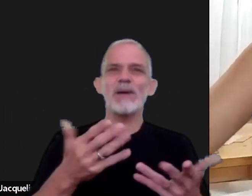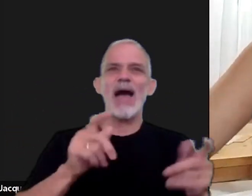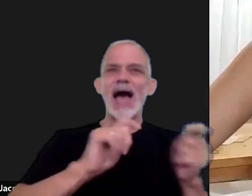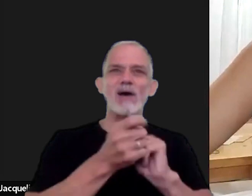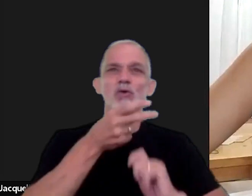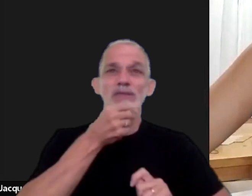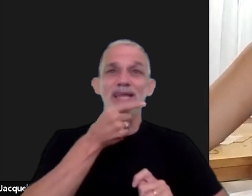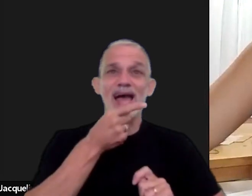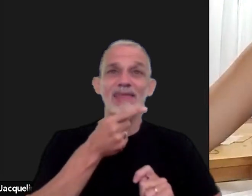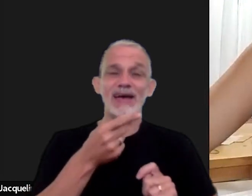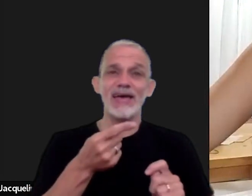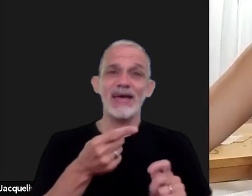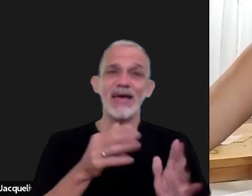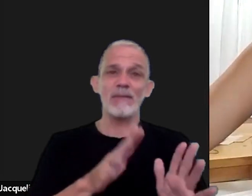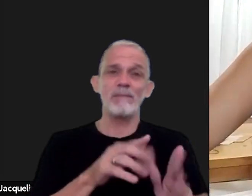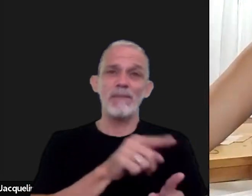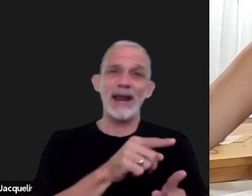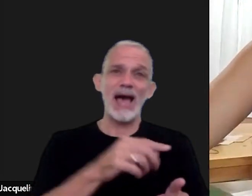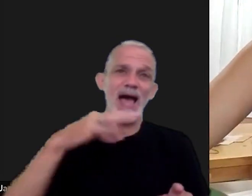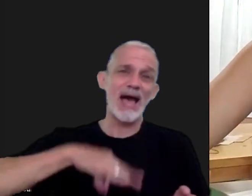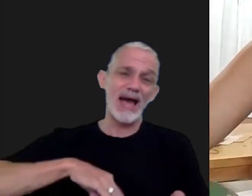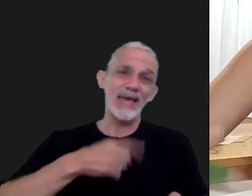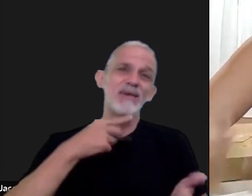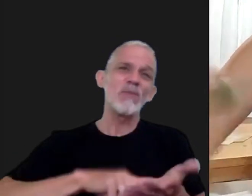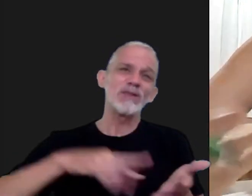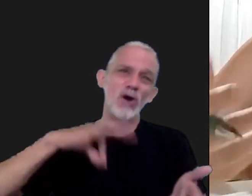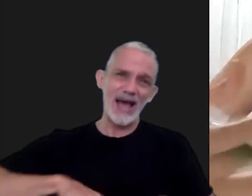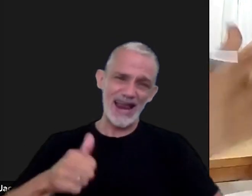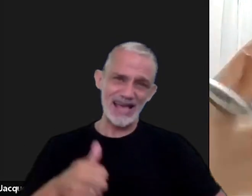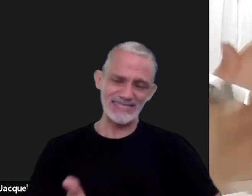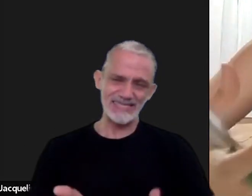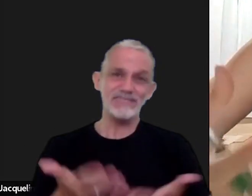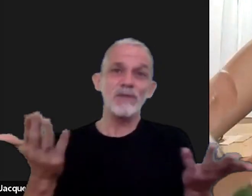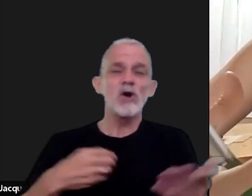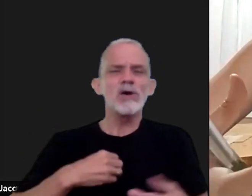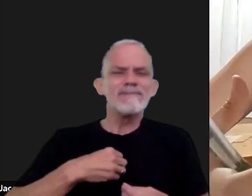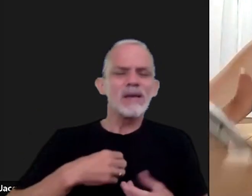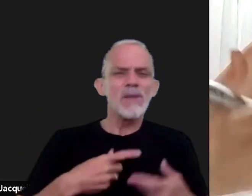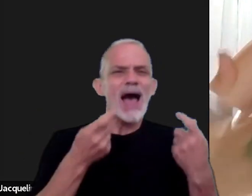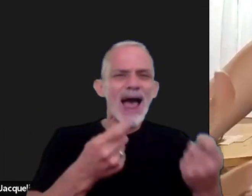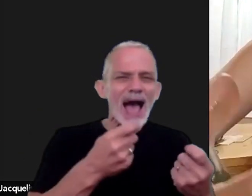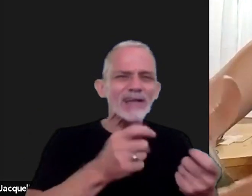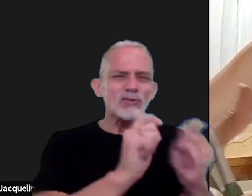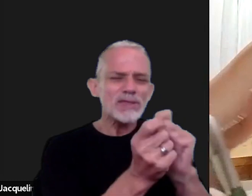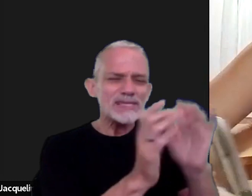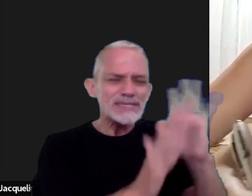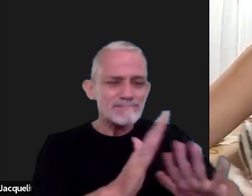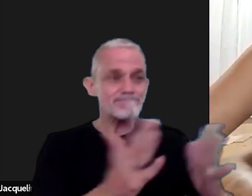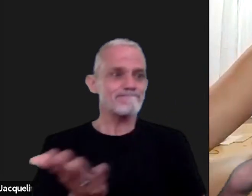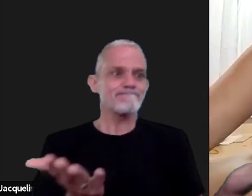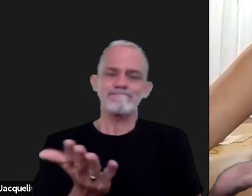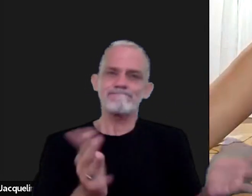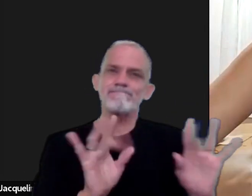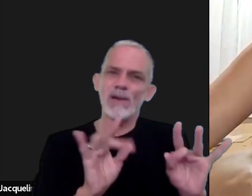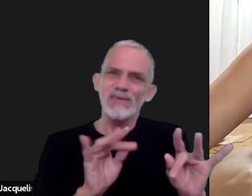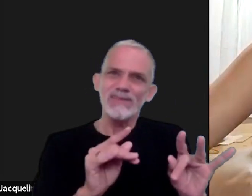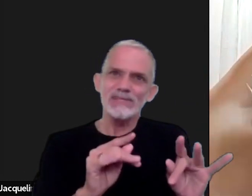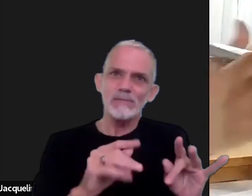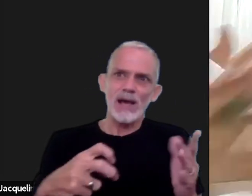y que quedaba sin ajuste para ganancias pero siento que para gastos de reestructuración se la voy a dejar complicada